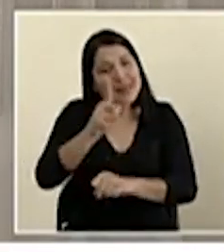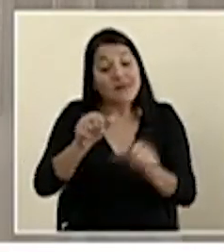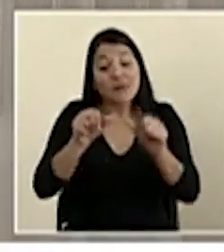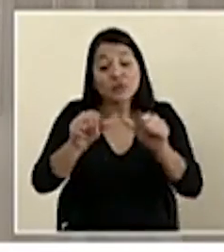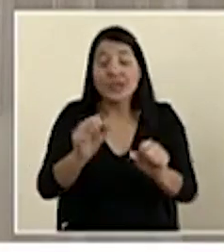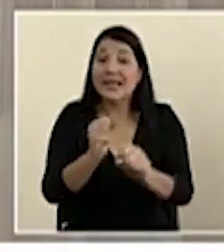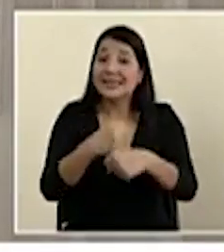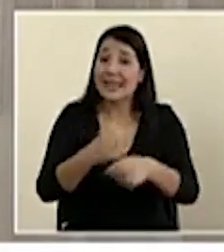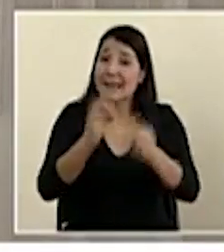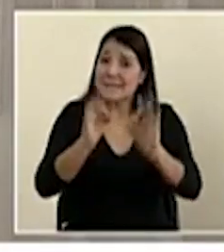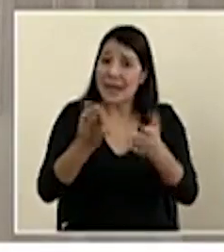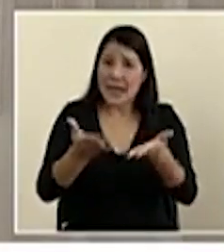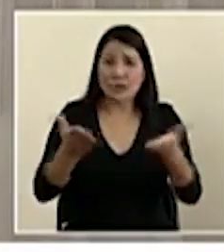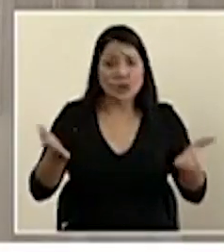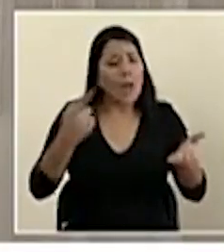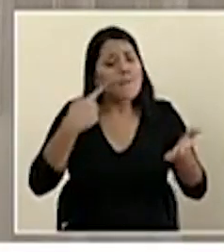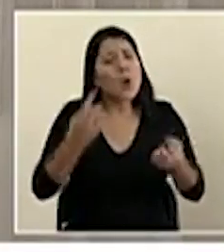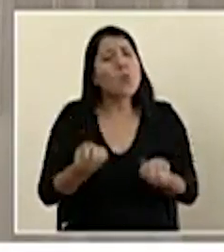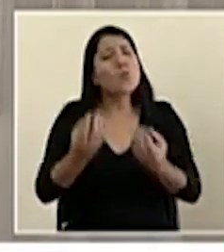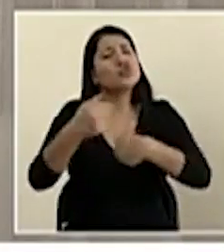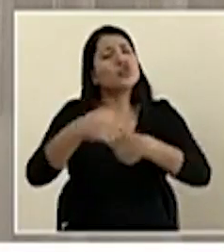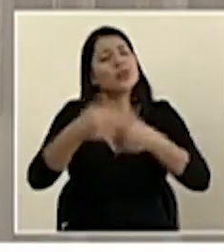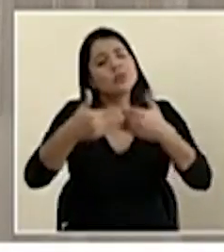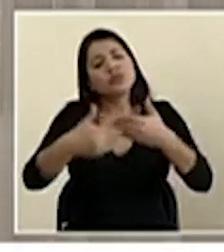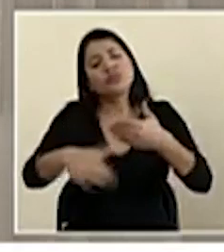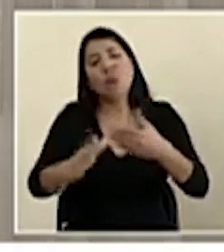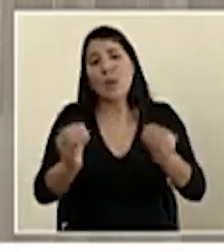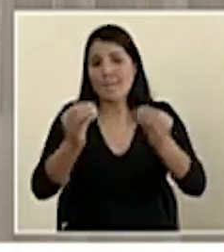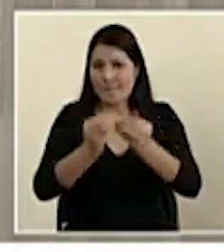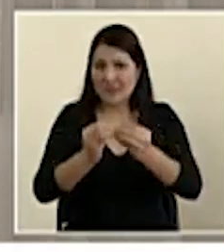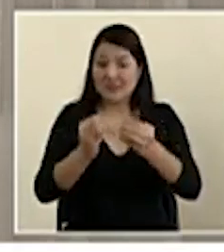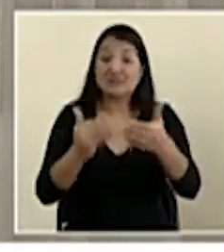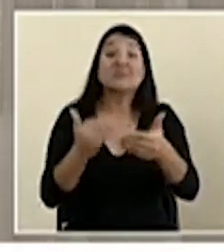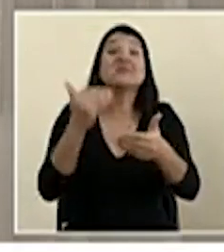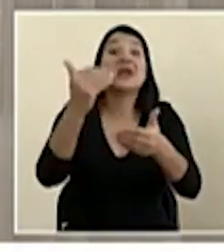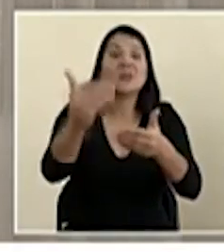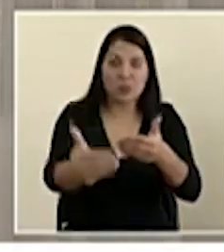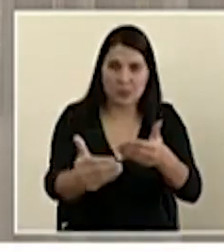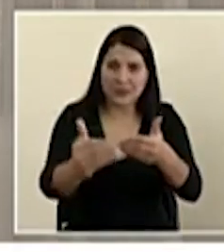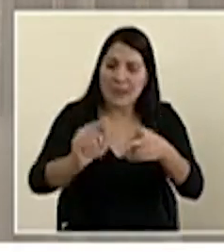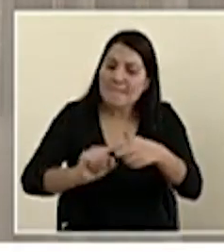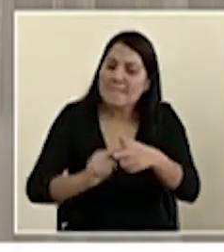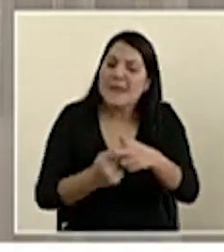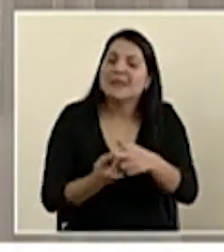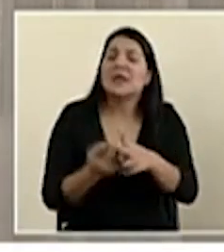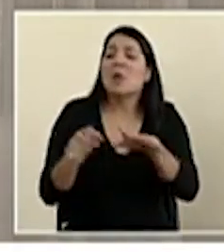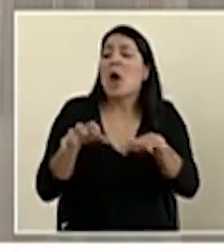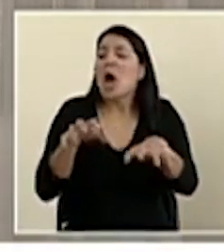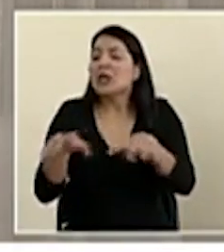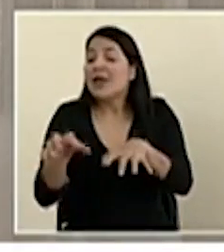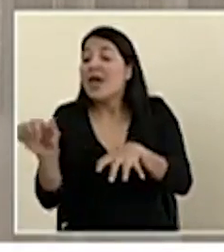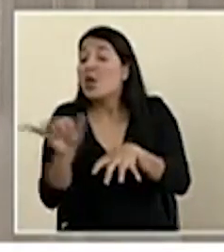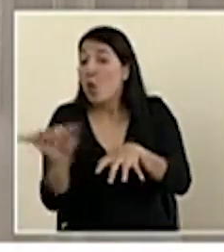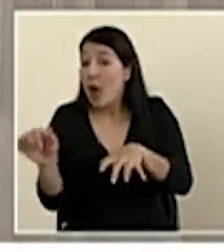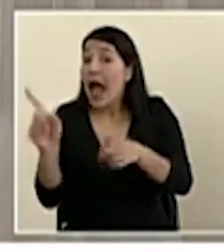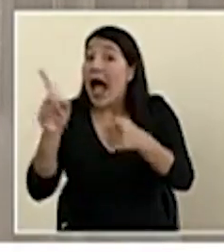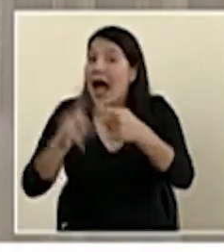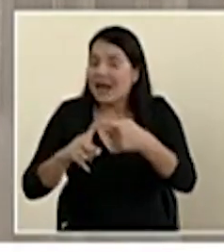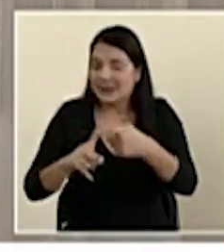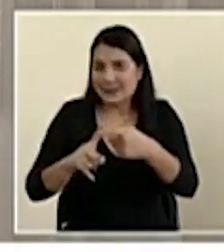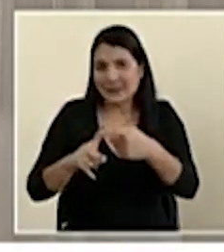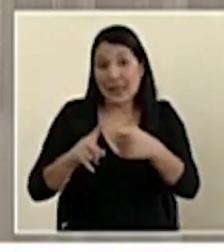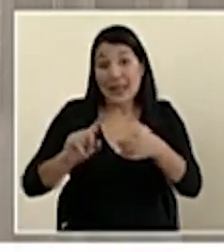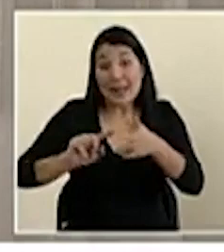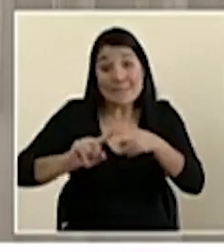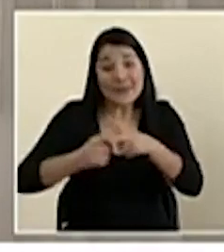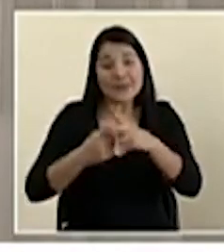bien por mucho tiempo y que vamos a ir retomando muchas actividades en el tiempo justo, mientras la curva epidémica no lo permita,